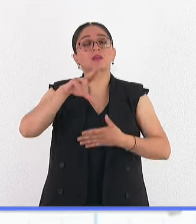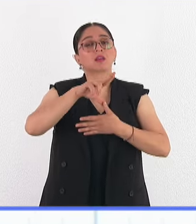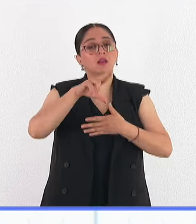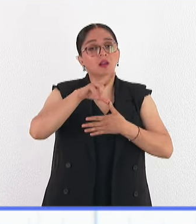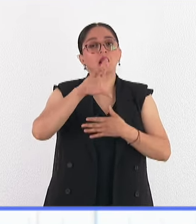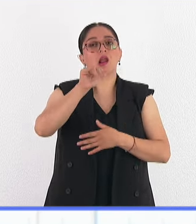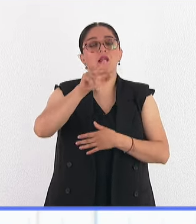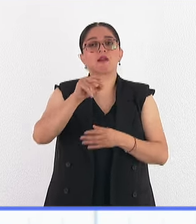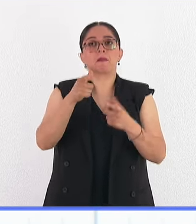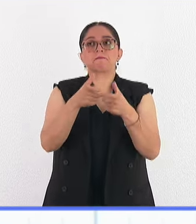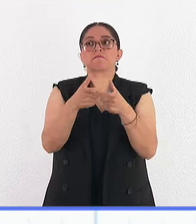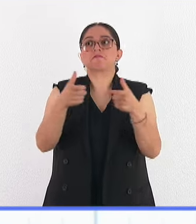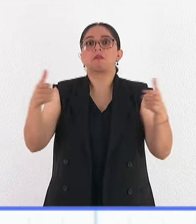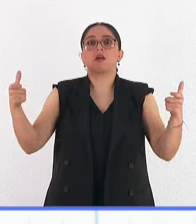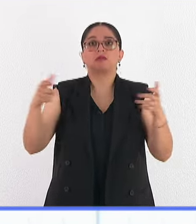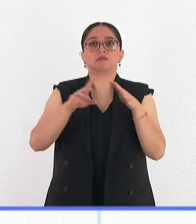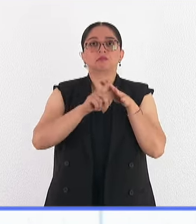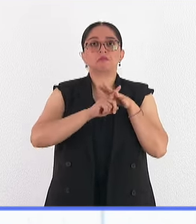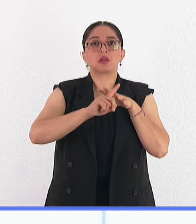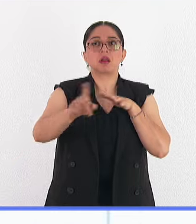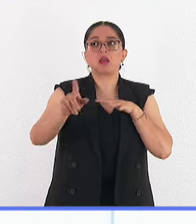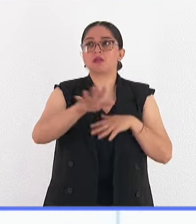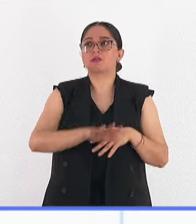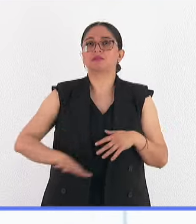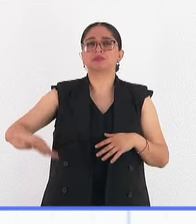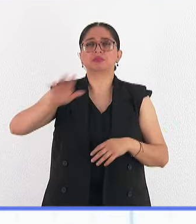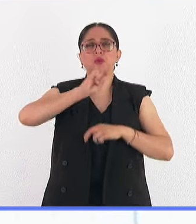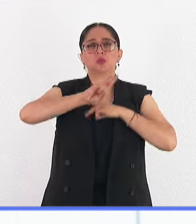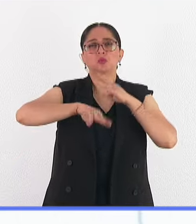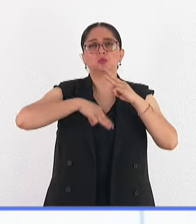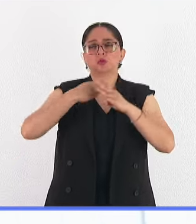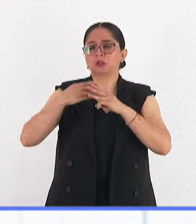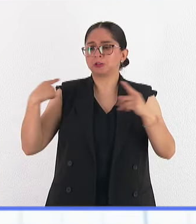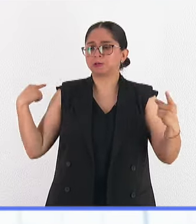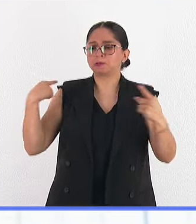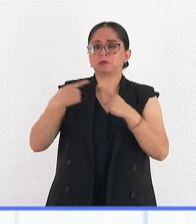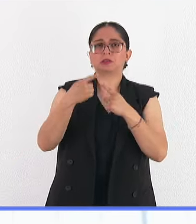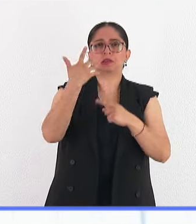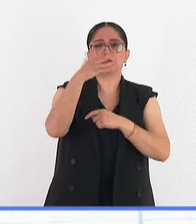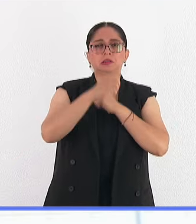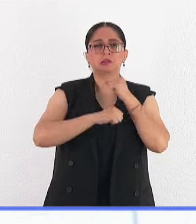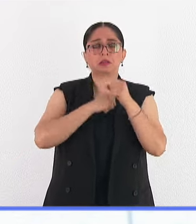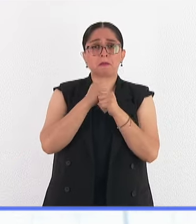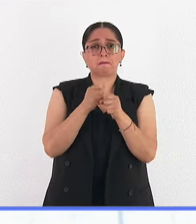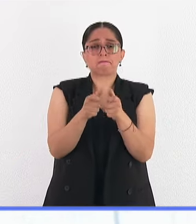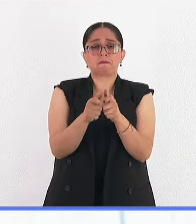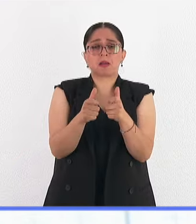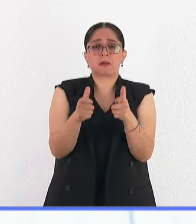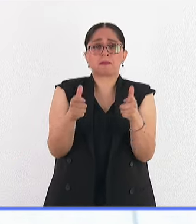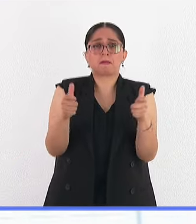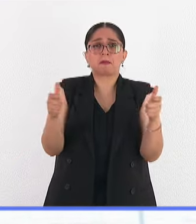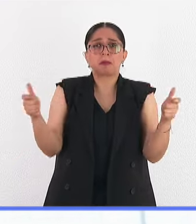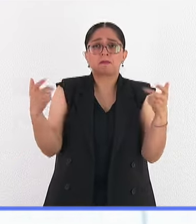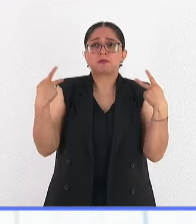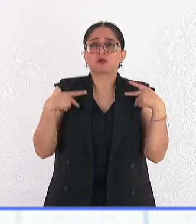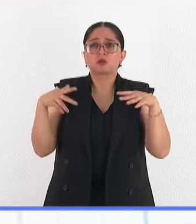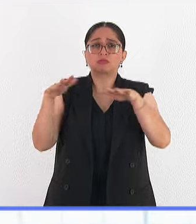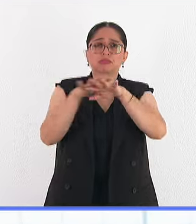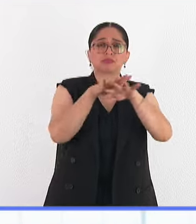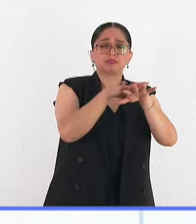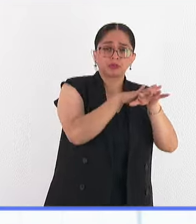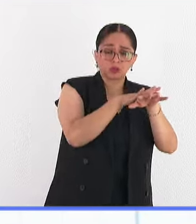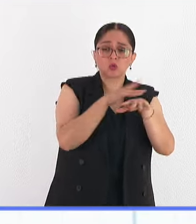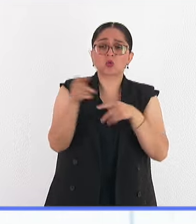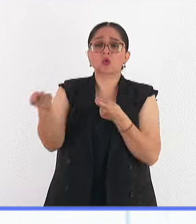aumentado la cantidad de migrantes en el mundo en la última década. Ha duplicado la cantidad de personas que se mueven. Ante el control más